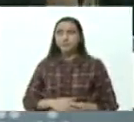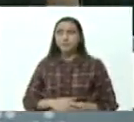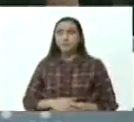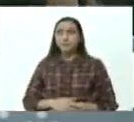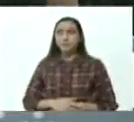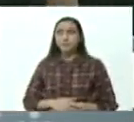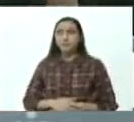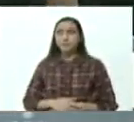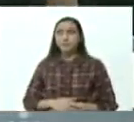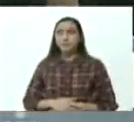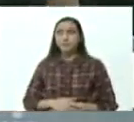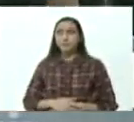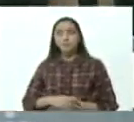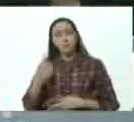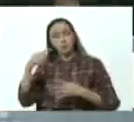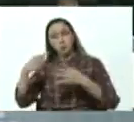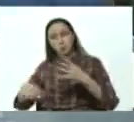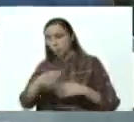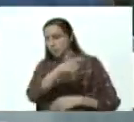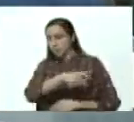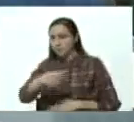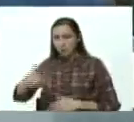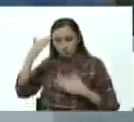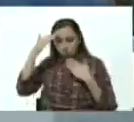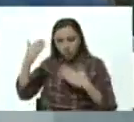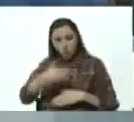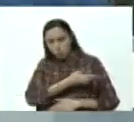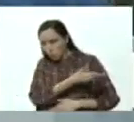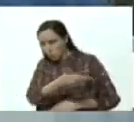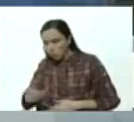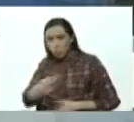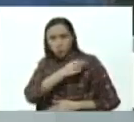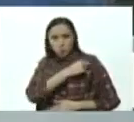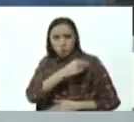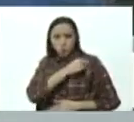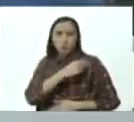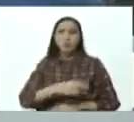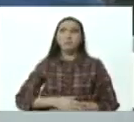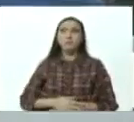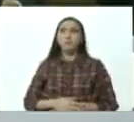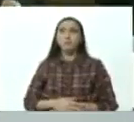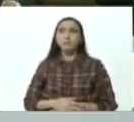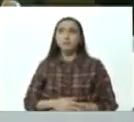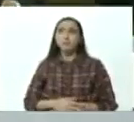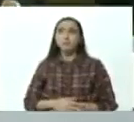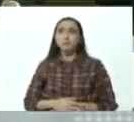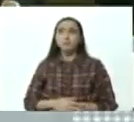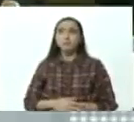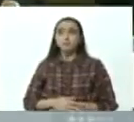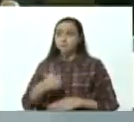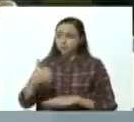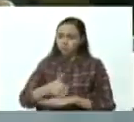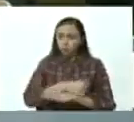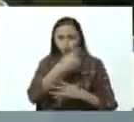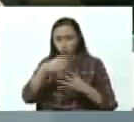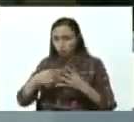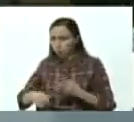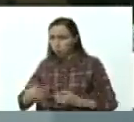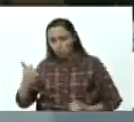Bueno, paro de nombrar saludos a los directores, directoras, ejecutivos, a los asistentes,